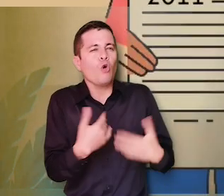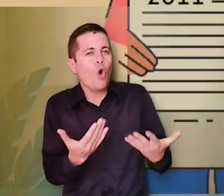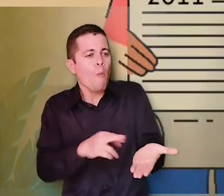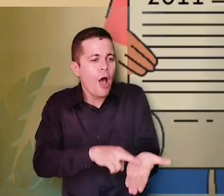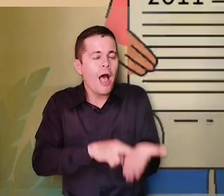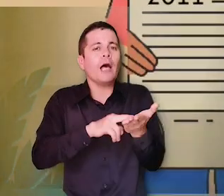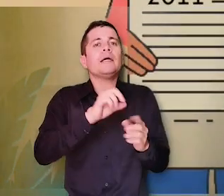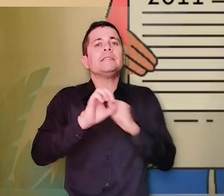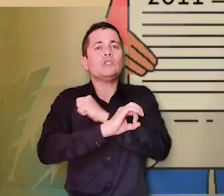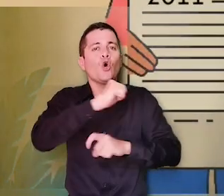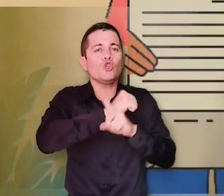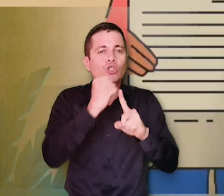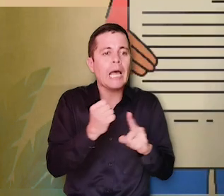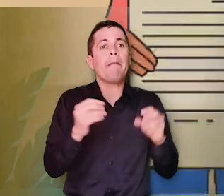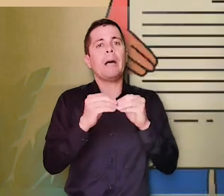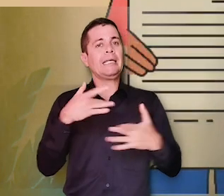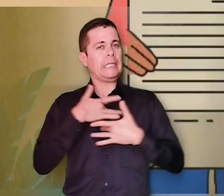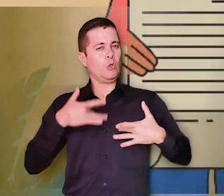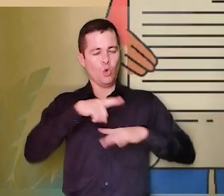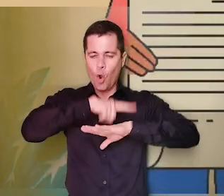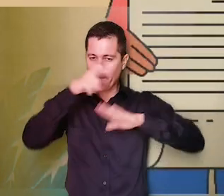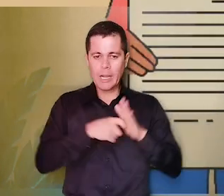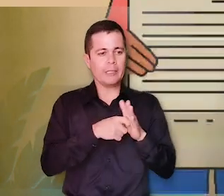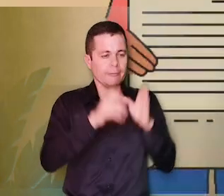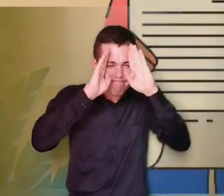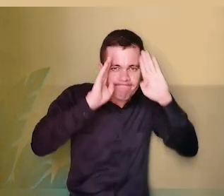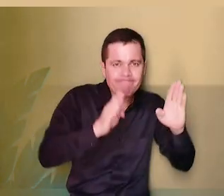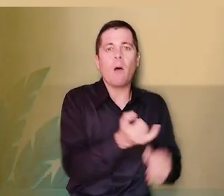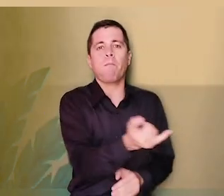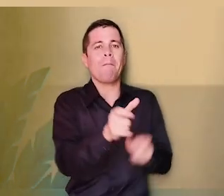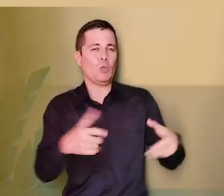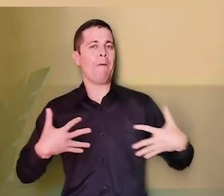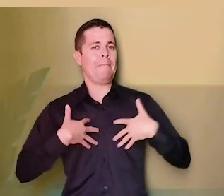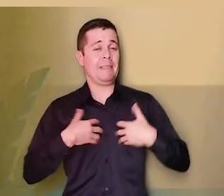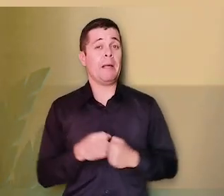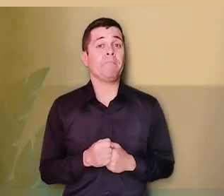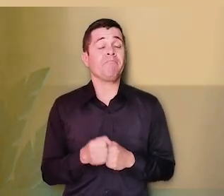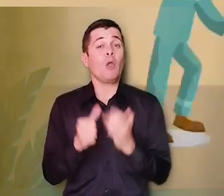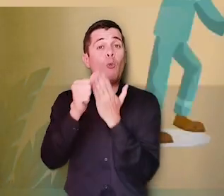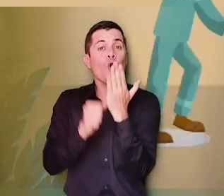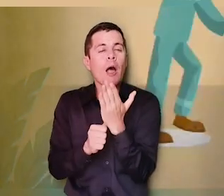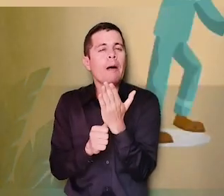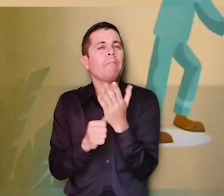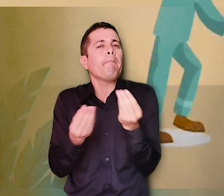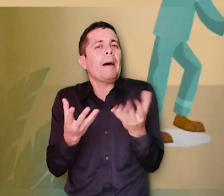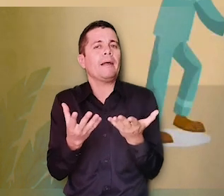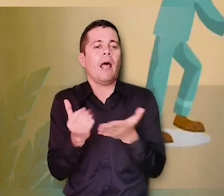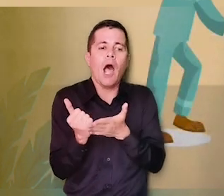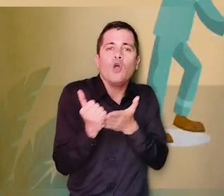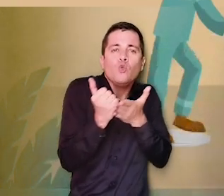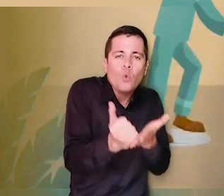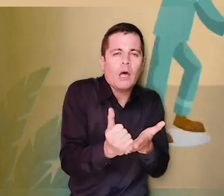psicosocial y salud integral a las víctimas del conflicto armado. Con este programa se contribuye a mitigar daños